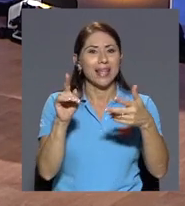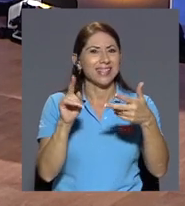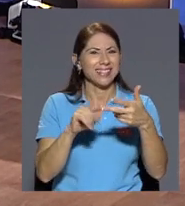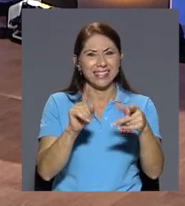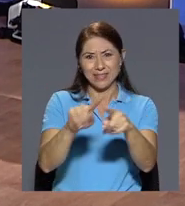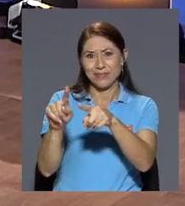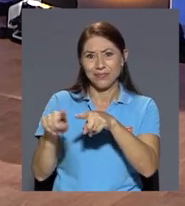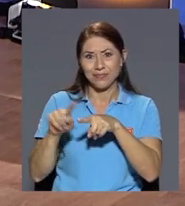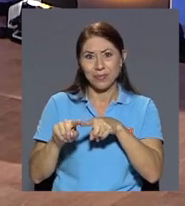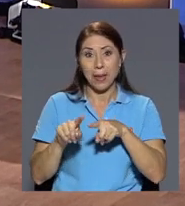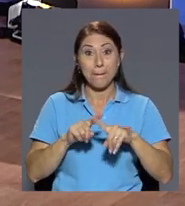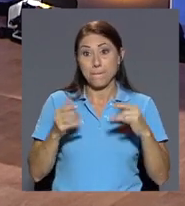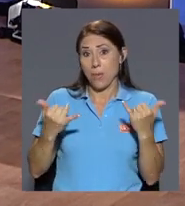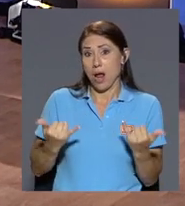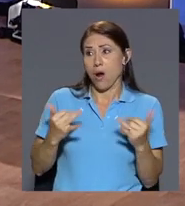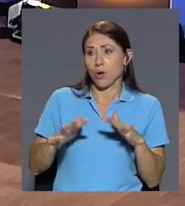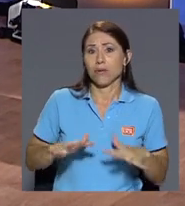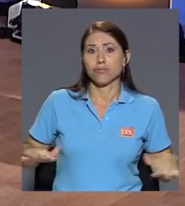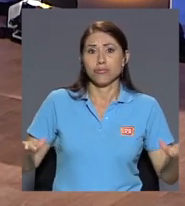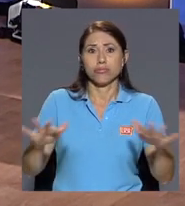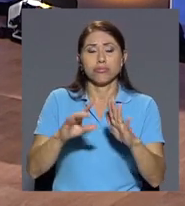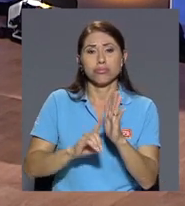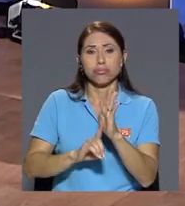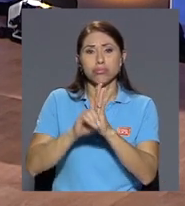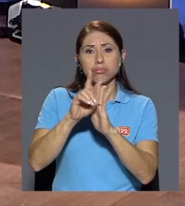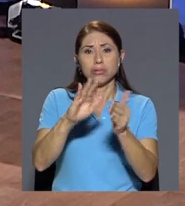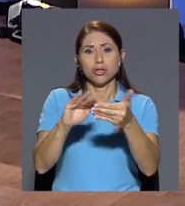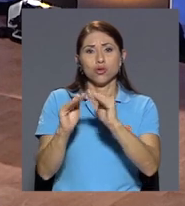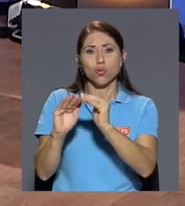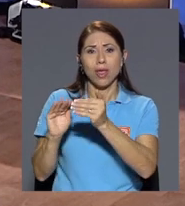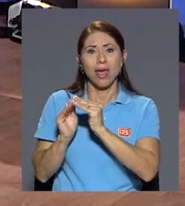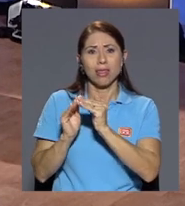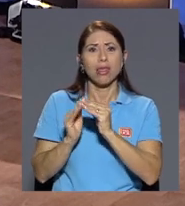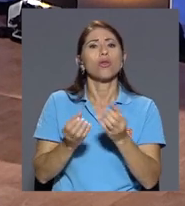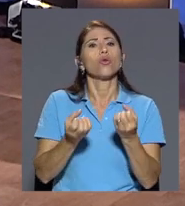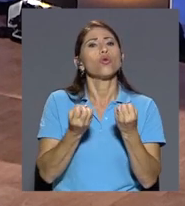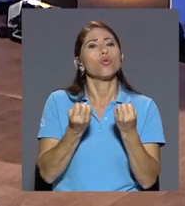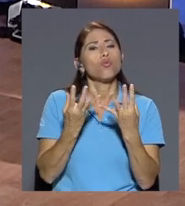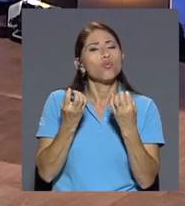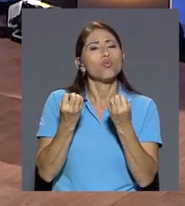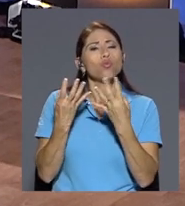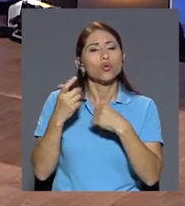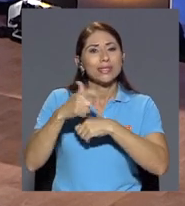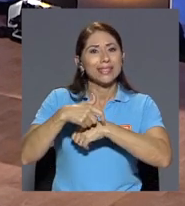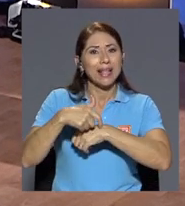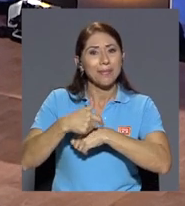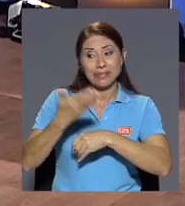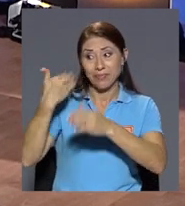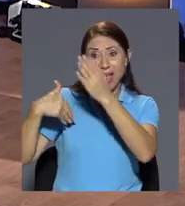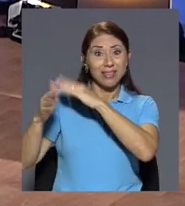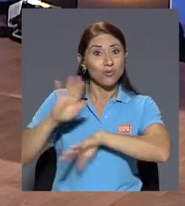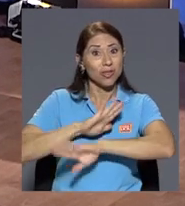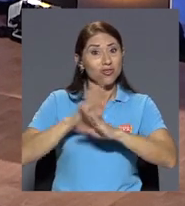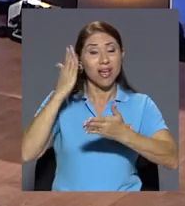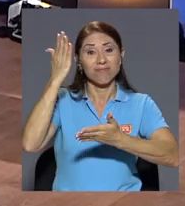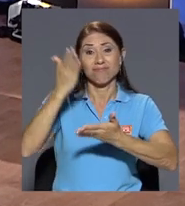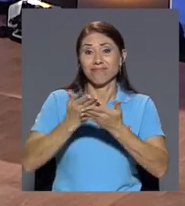en este nuevo escenario veamos que el desarrollo de la ciudad pasó por muchas etapas cuando se cerró el ferrocarril